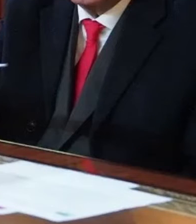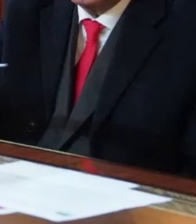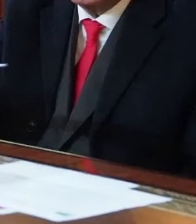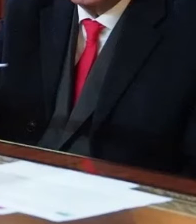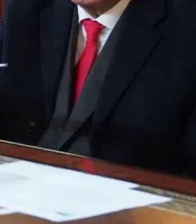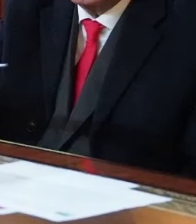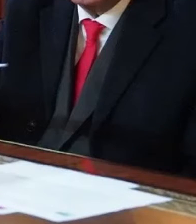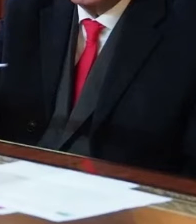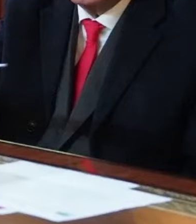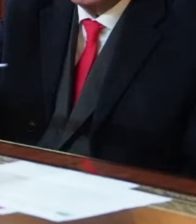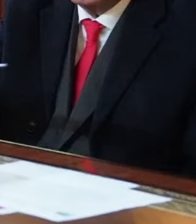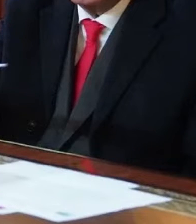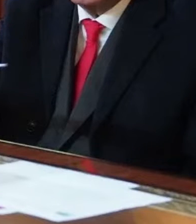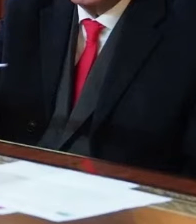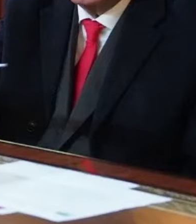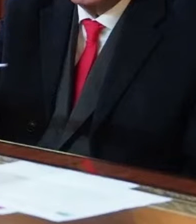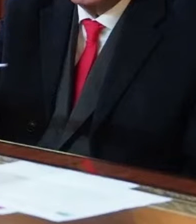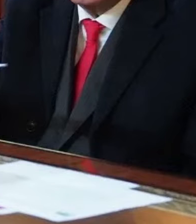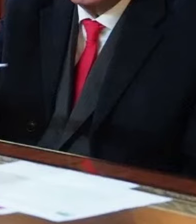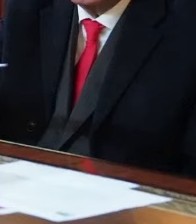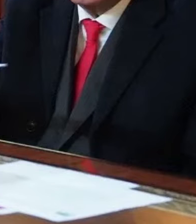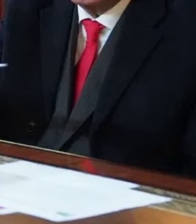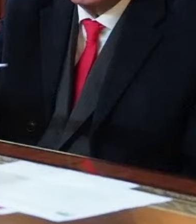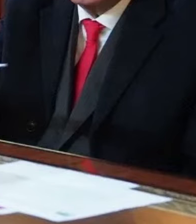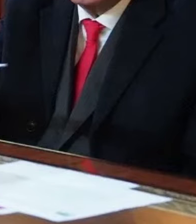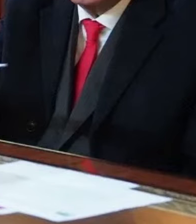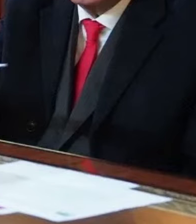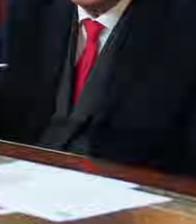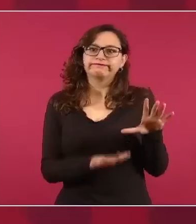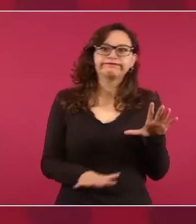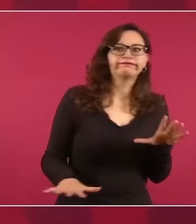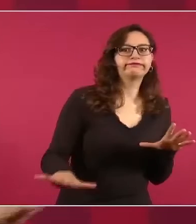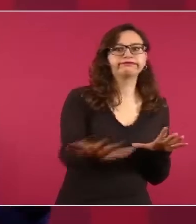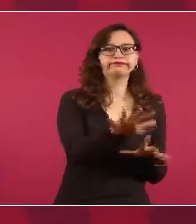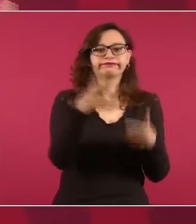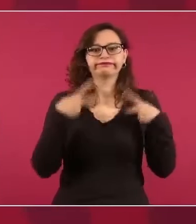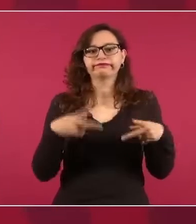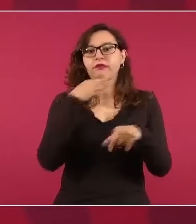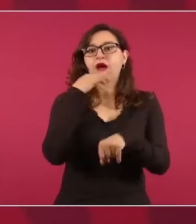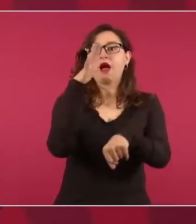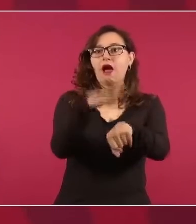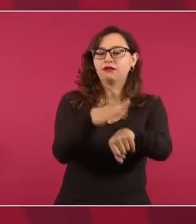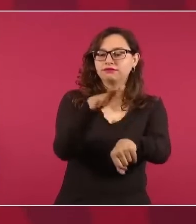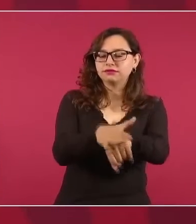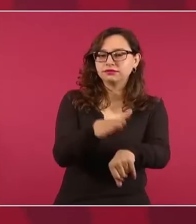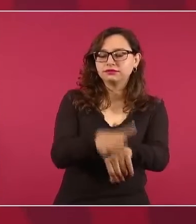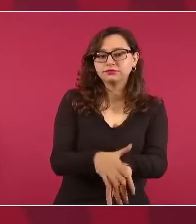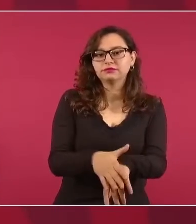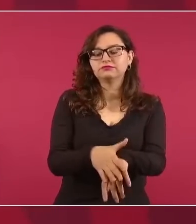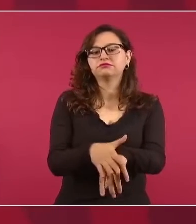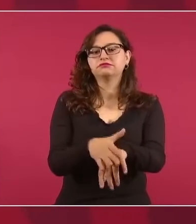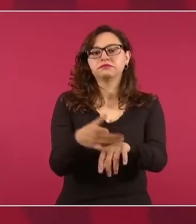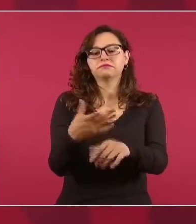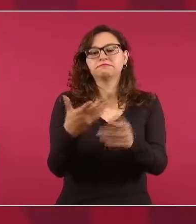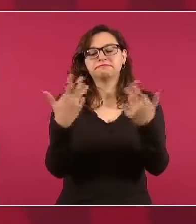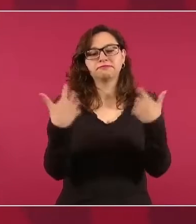de conversar sobre la forma de garantizar la reducción de precios de los productos de la canasta básica. A través de su cuenta de Twitter, López Obrador dijo que el